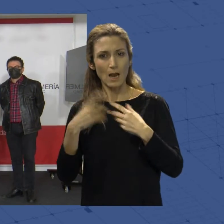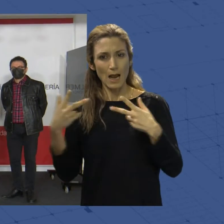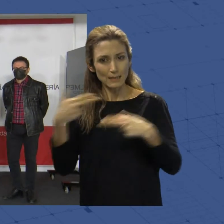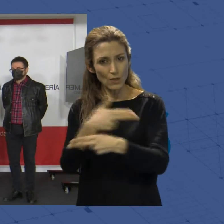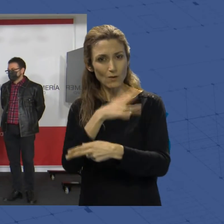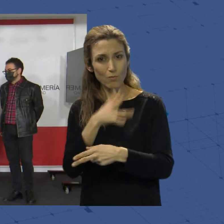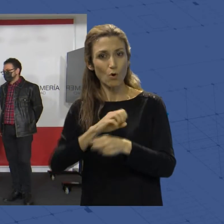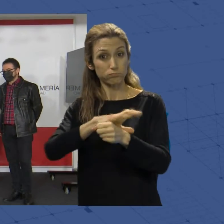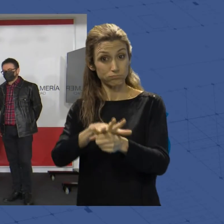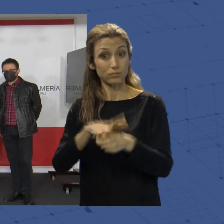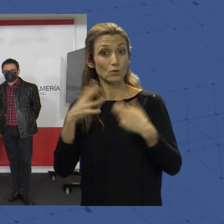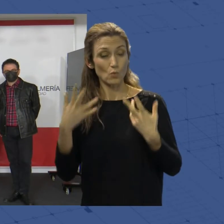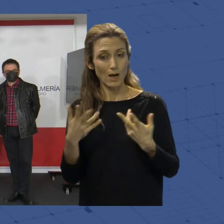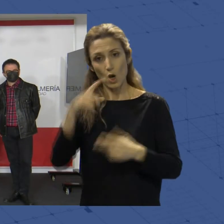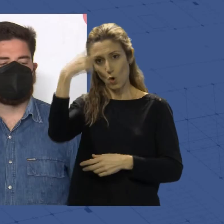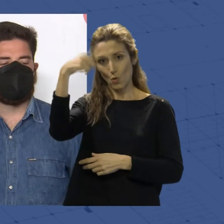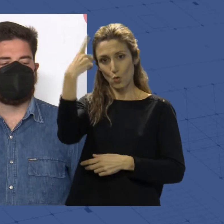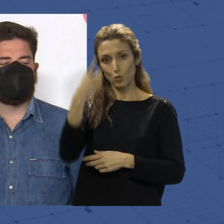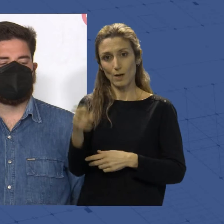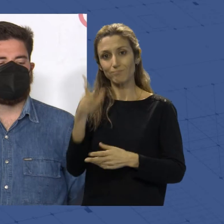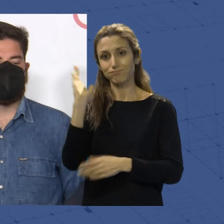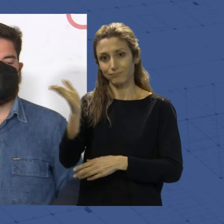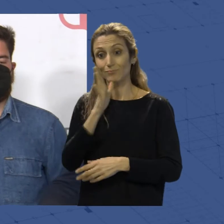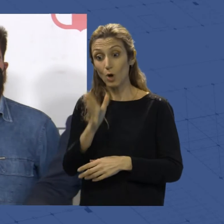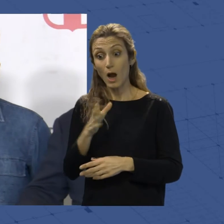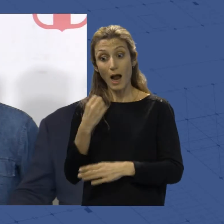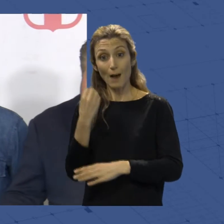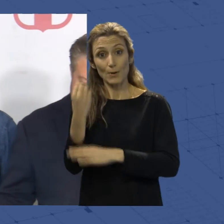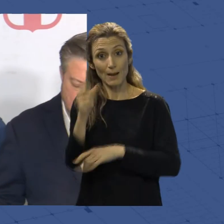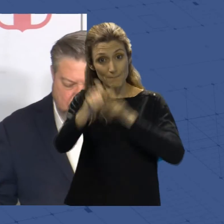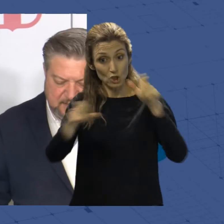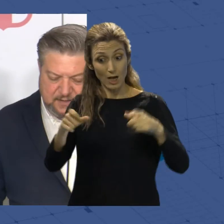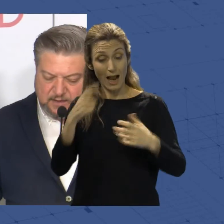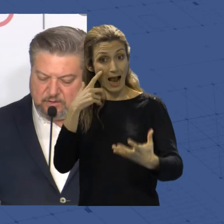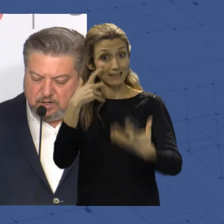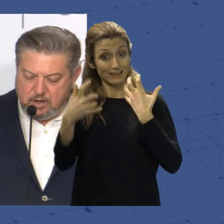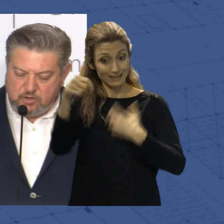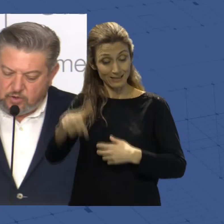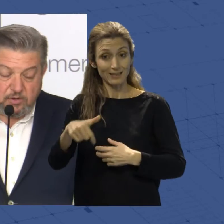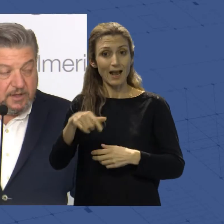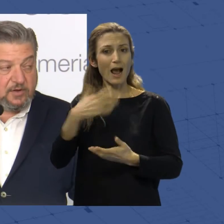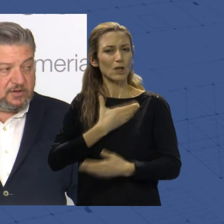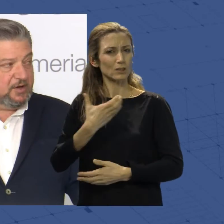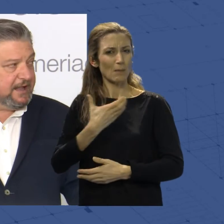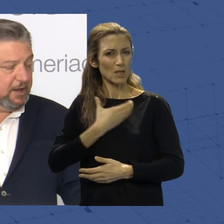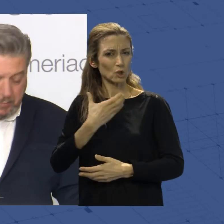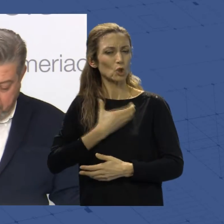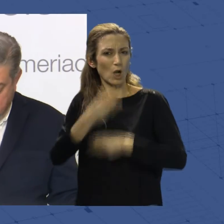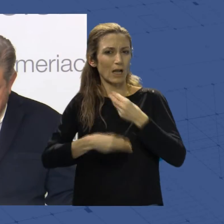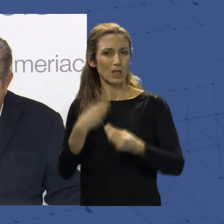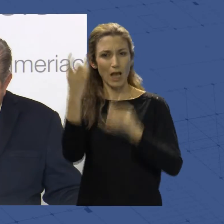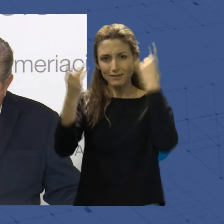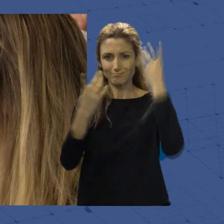crisis sanitaria es el de la cultura. Para apoyar a los artistas de la tierra, el Ayuntamiento ha puesto en marcha distintas iniciativas.